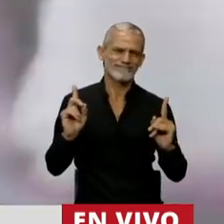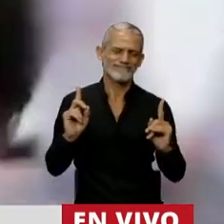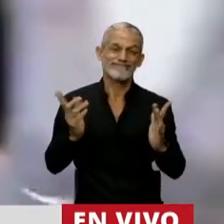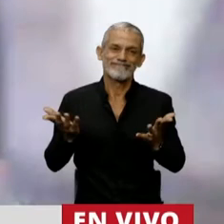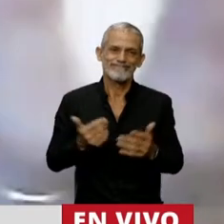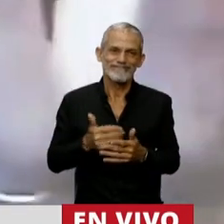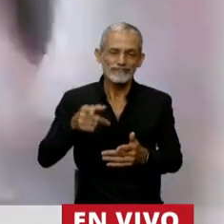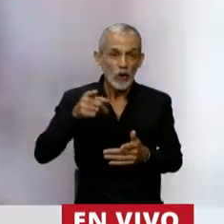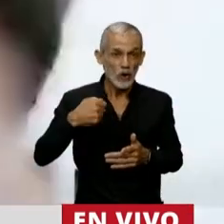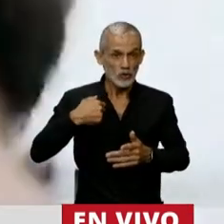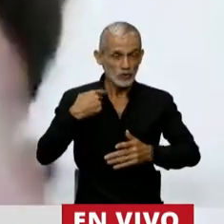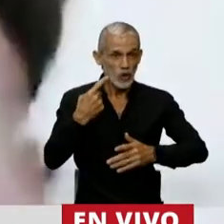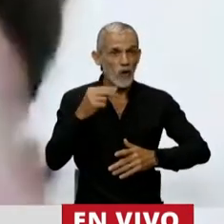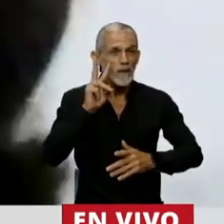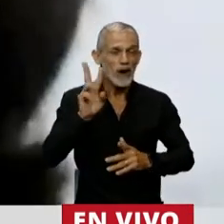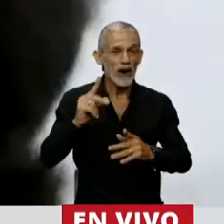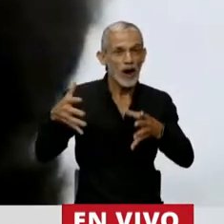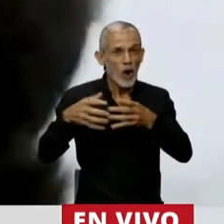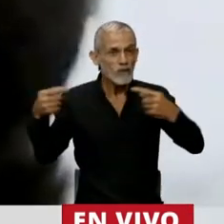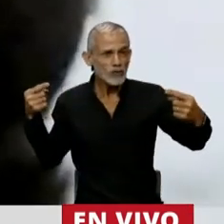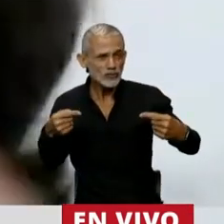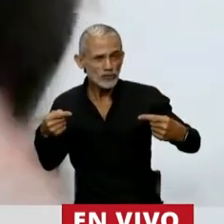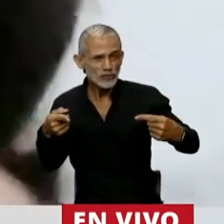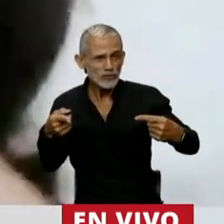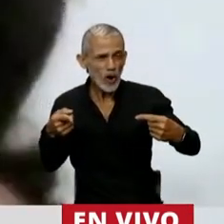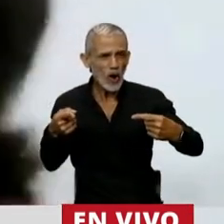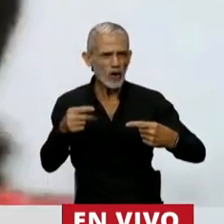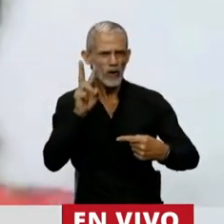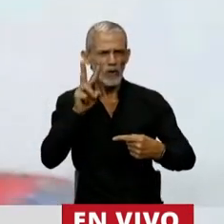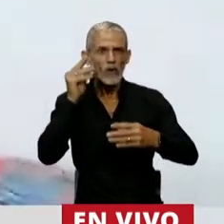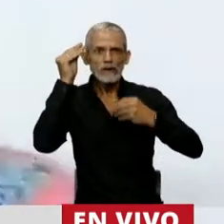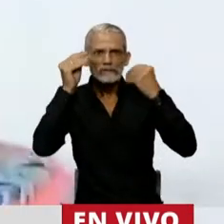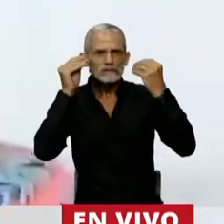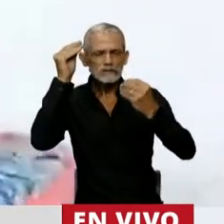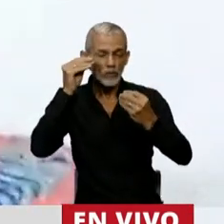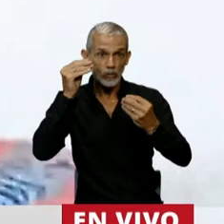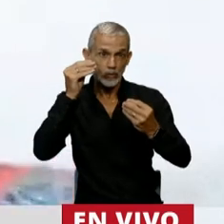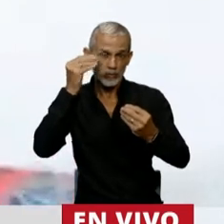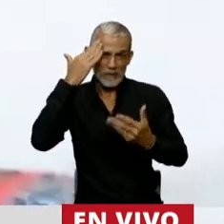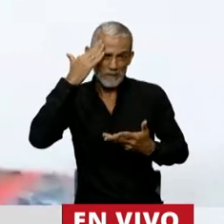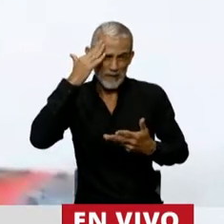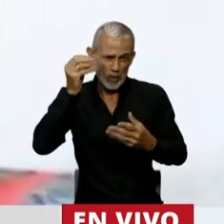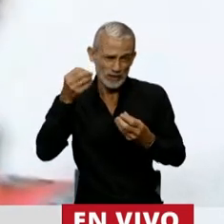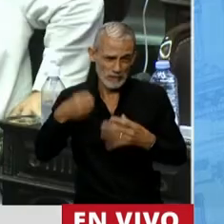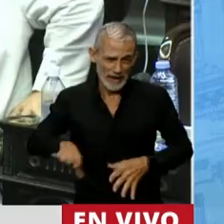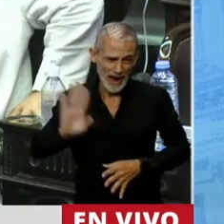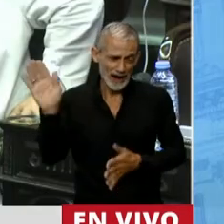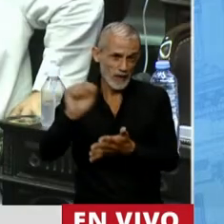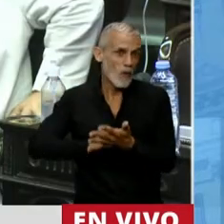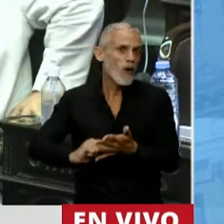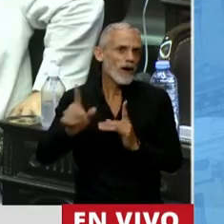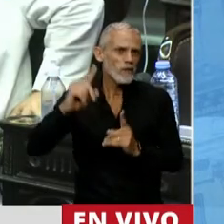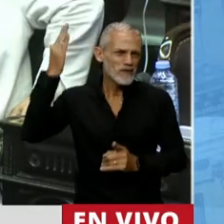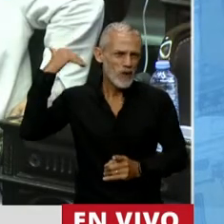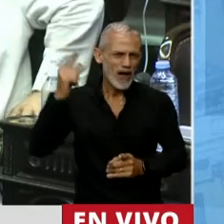Pero veo además que la oposición ve una preocupante amnesia, espero sea temporaria, porque